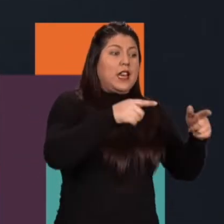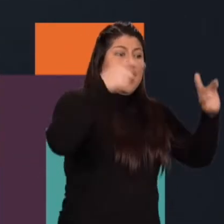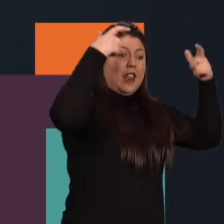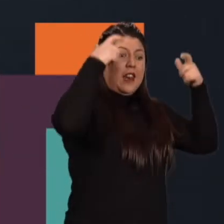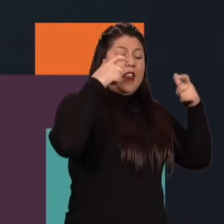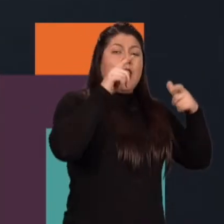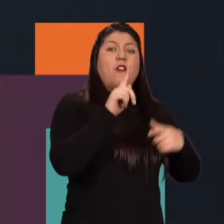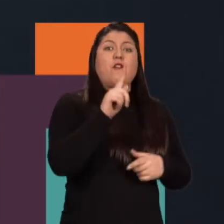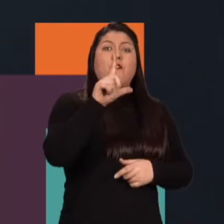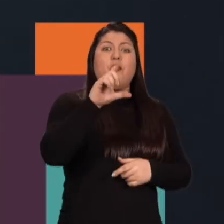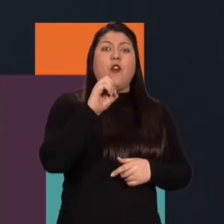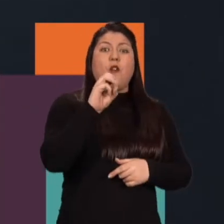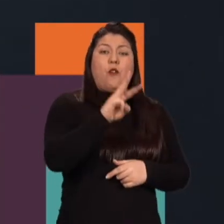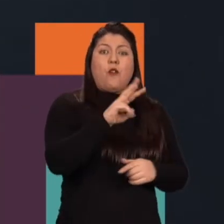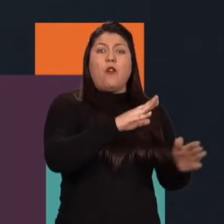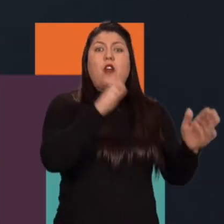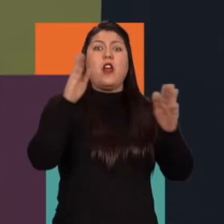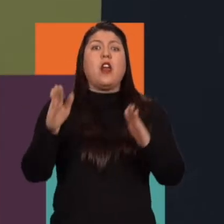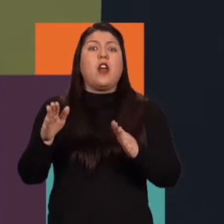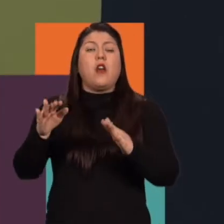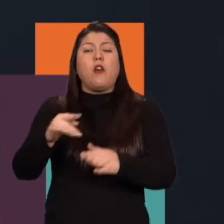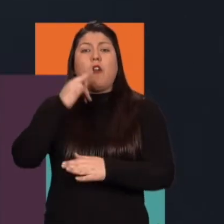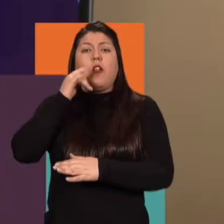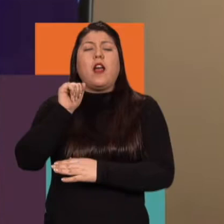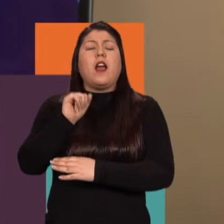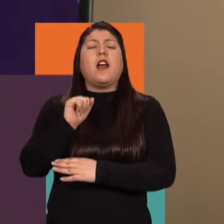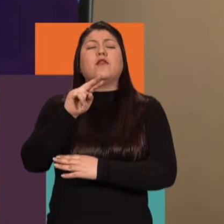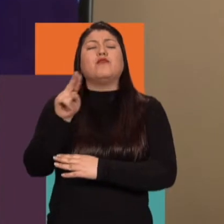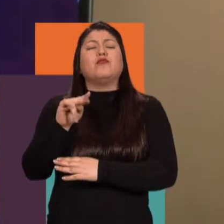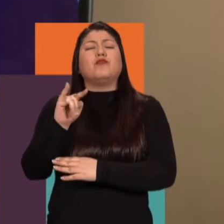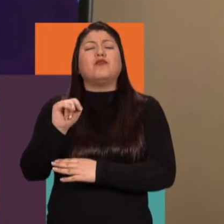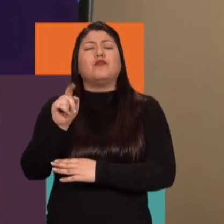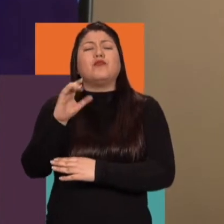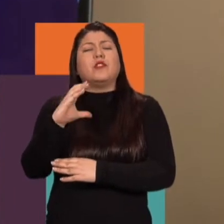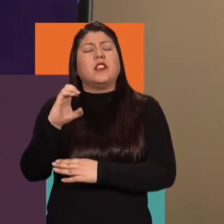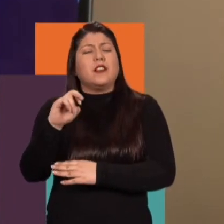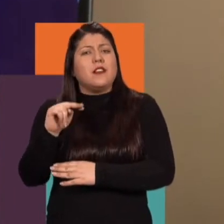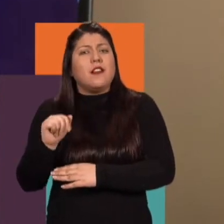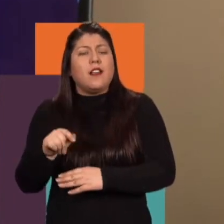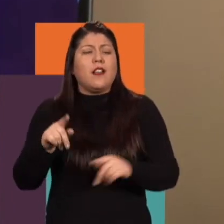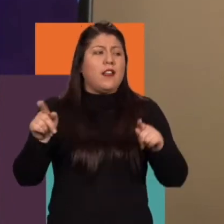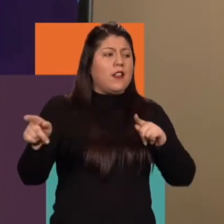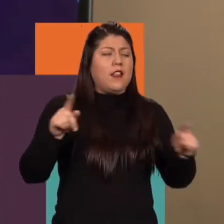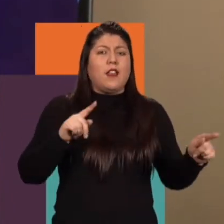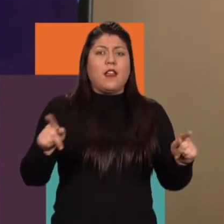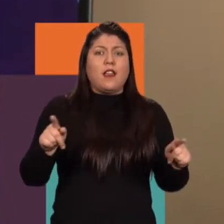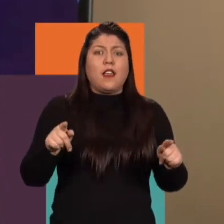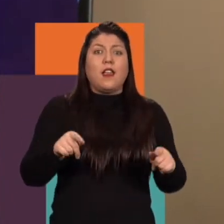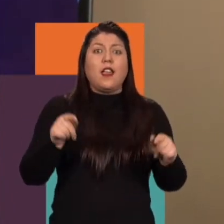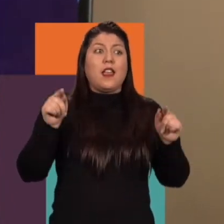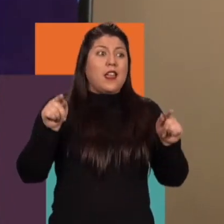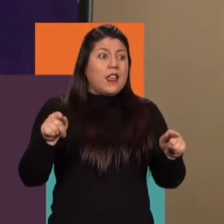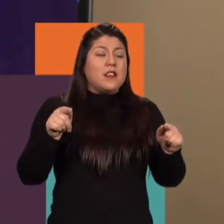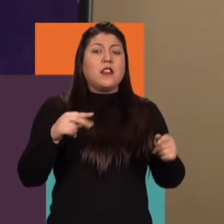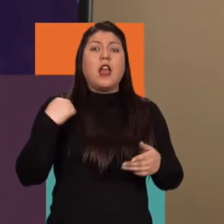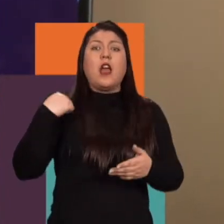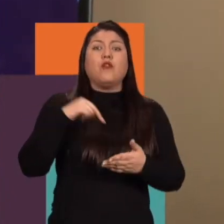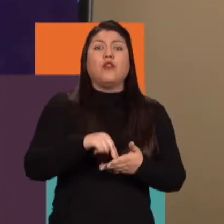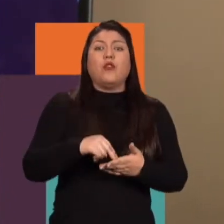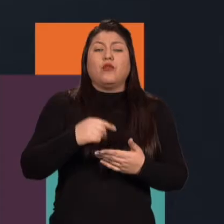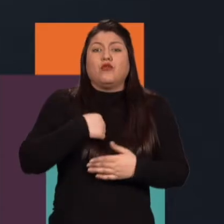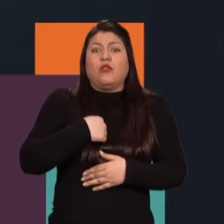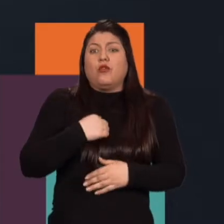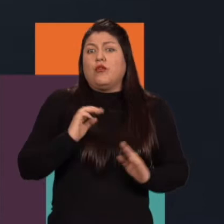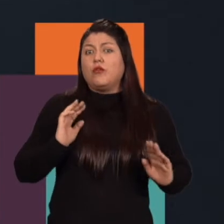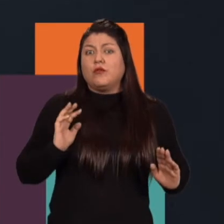creado la reina del flow y haber creado o haber escrito con olor a Azucena? Pues, principalmente, que es el mismo autor. Y